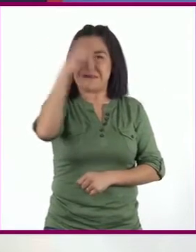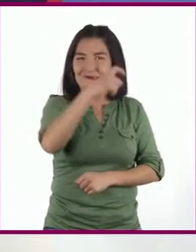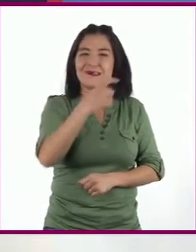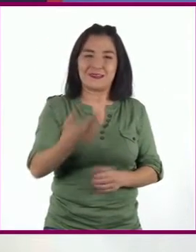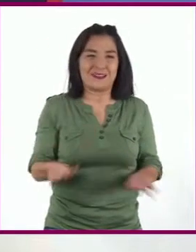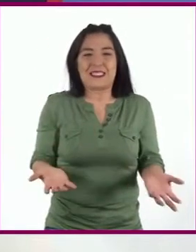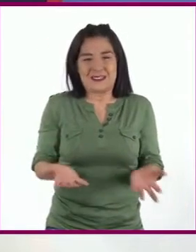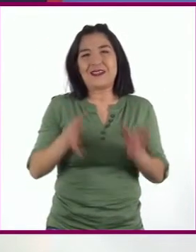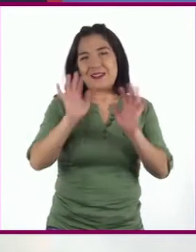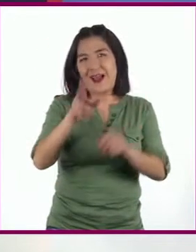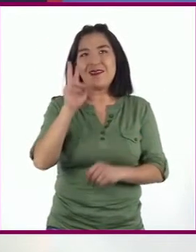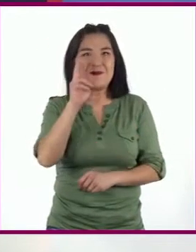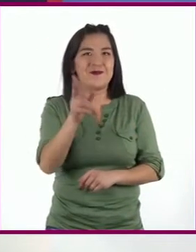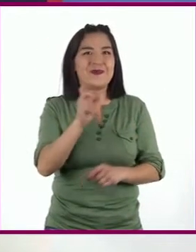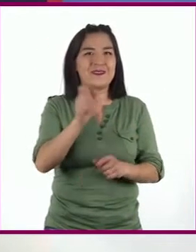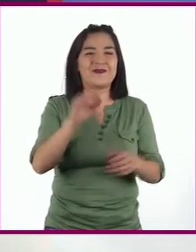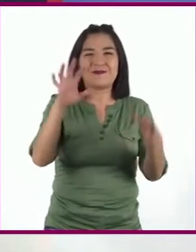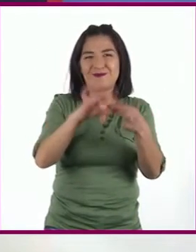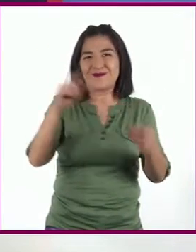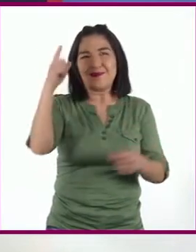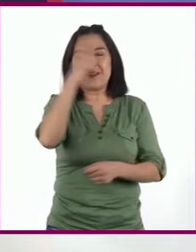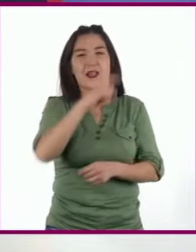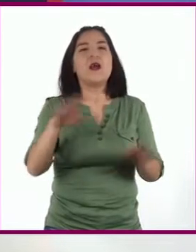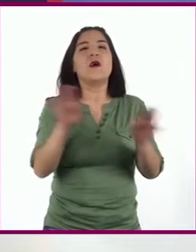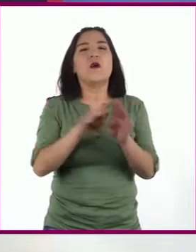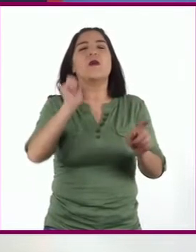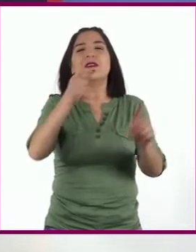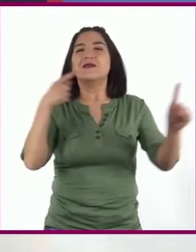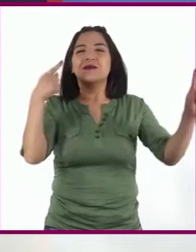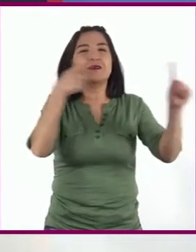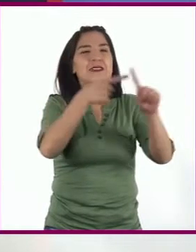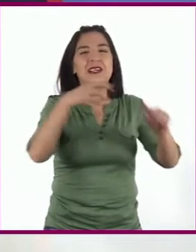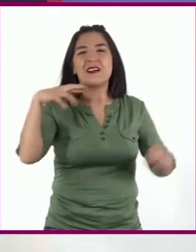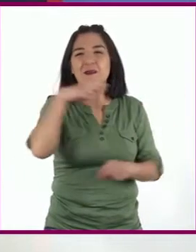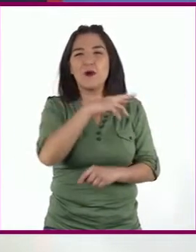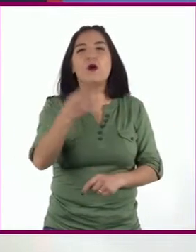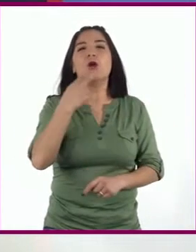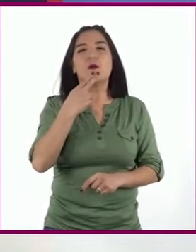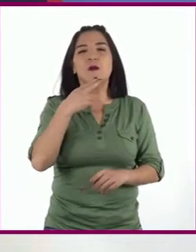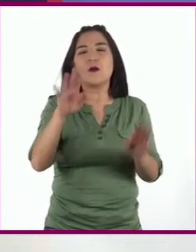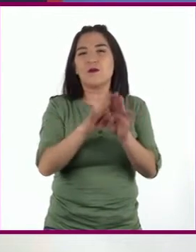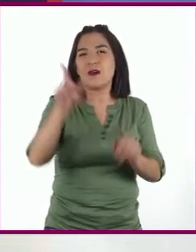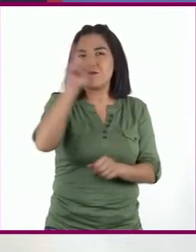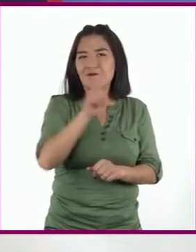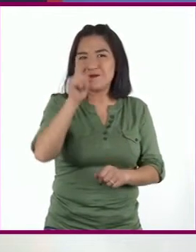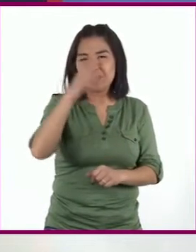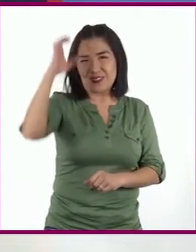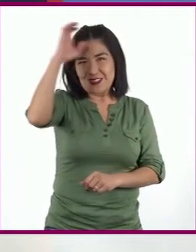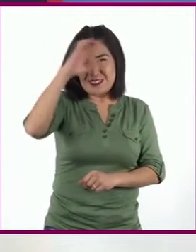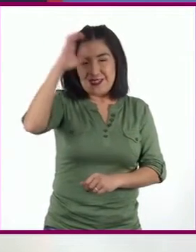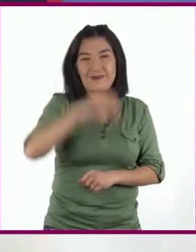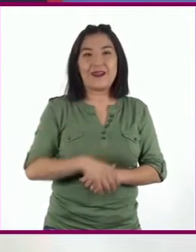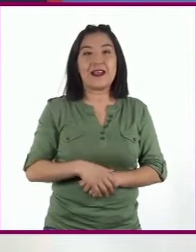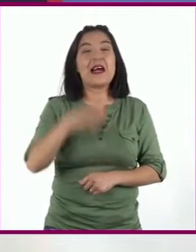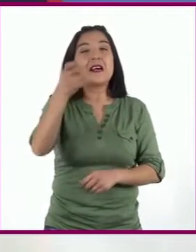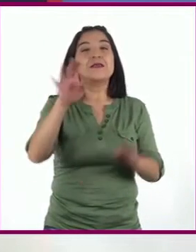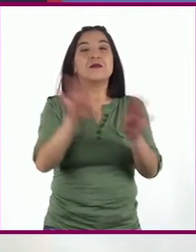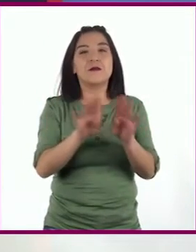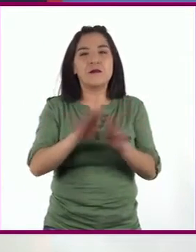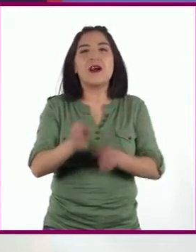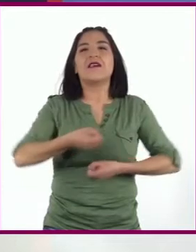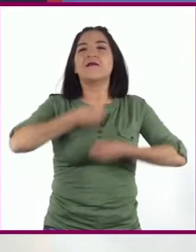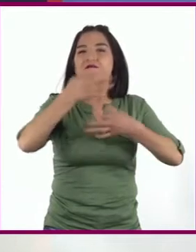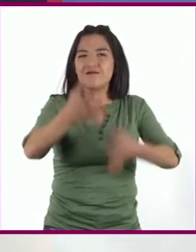¿Cómo escuchamos? Identificamos de inmediato el uso de un lenguaje científico, dando una información